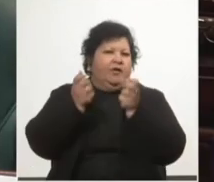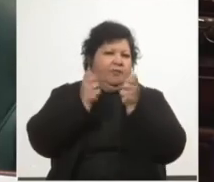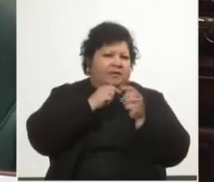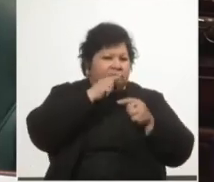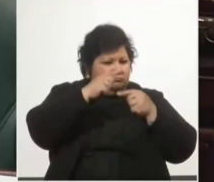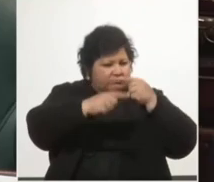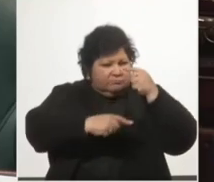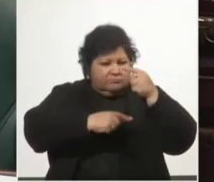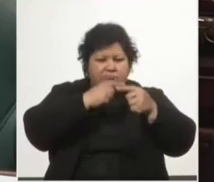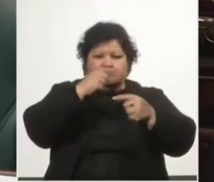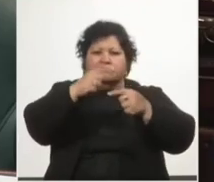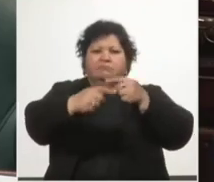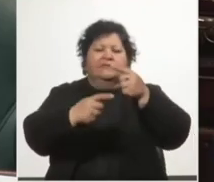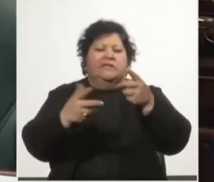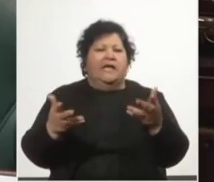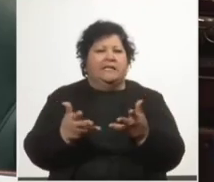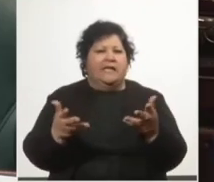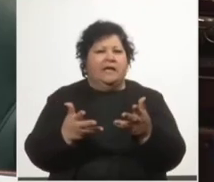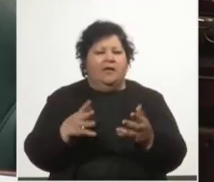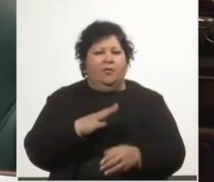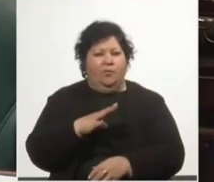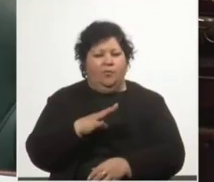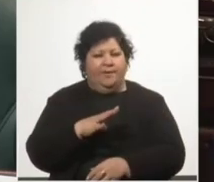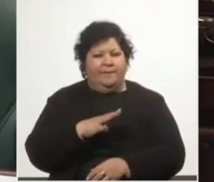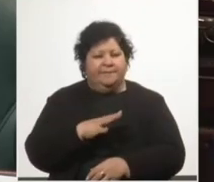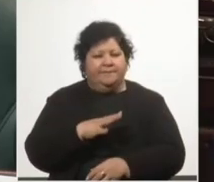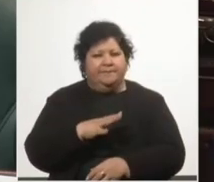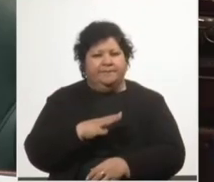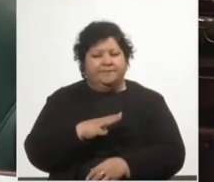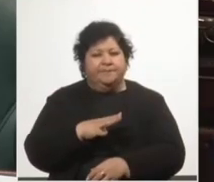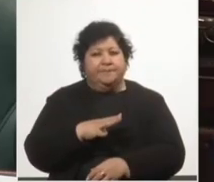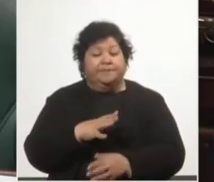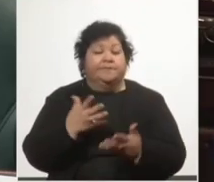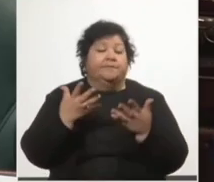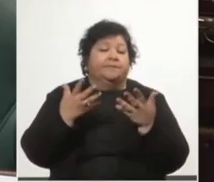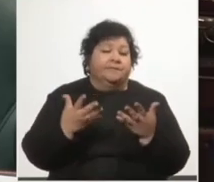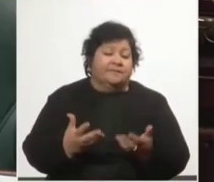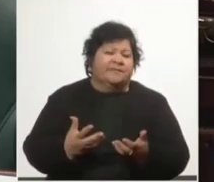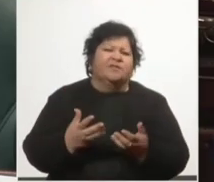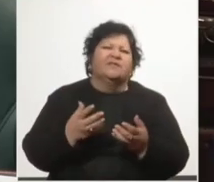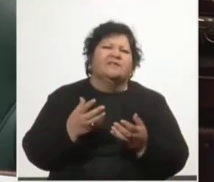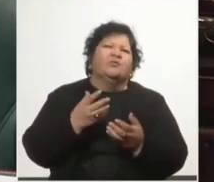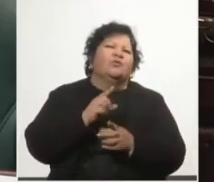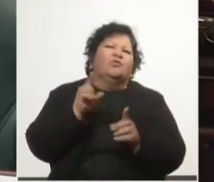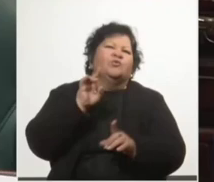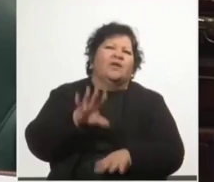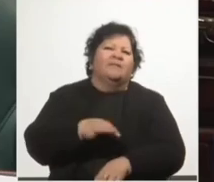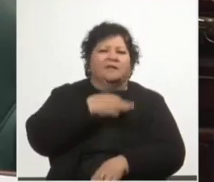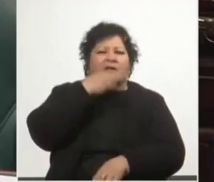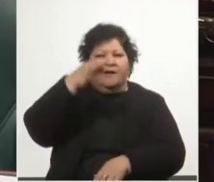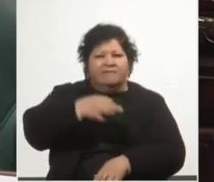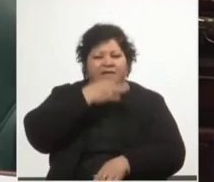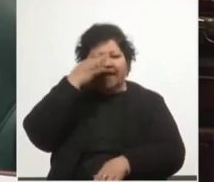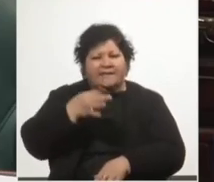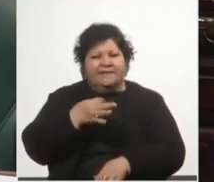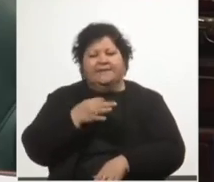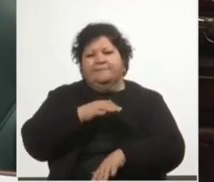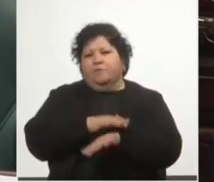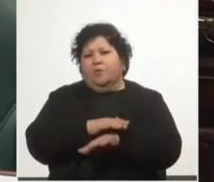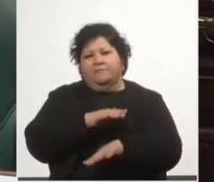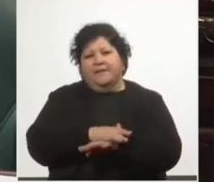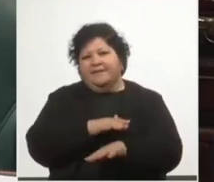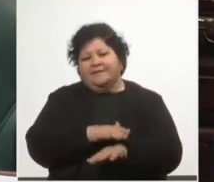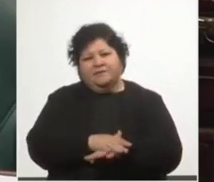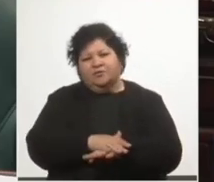Para esto, si queremos basar nuestro análisis en datos objetivos y no solo en retórica, en momentos donde la construcción del relato está